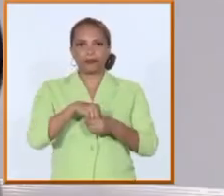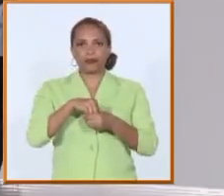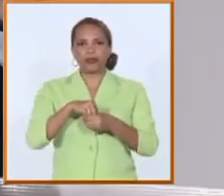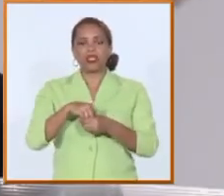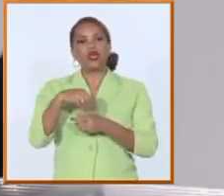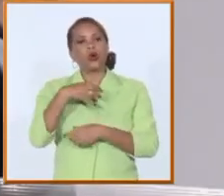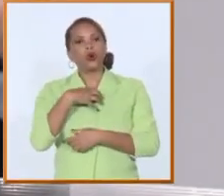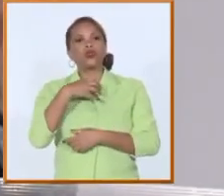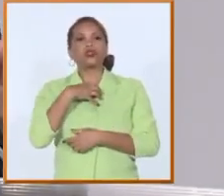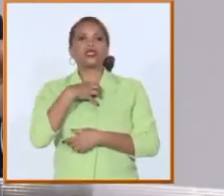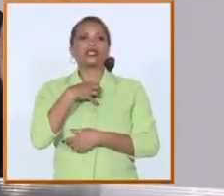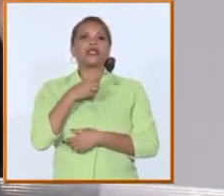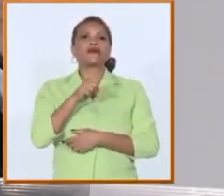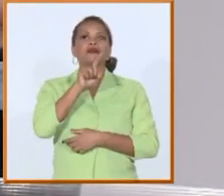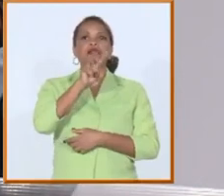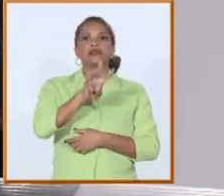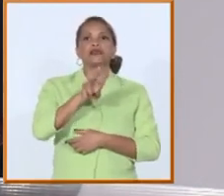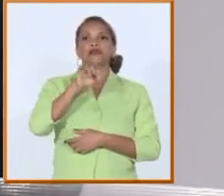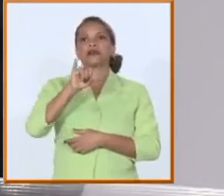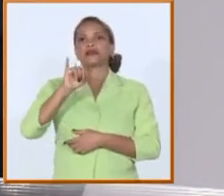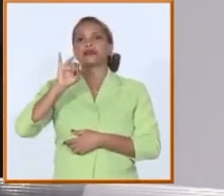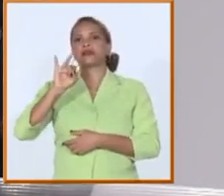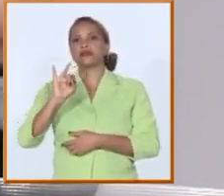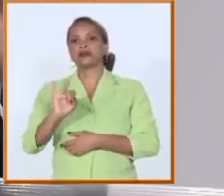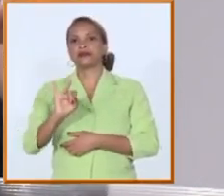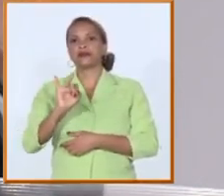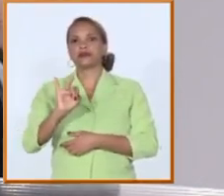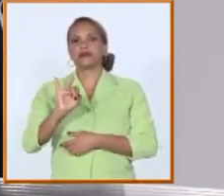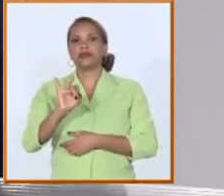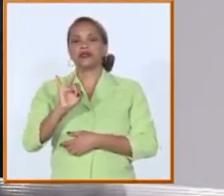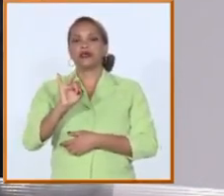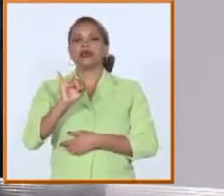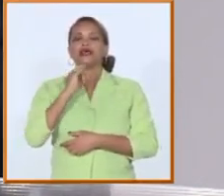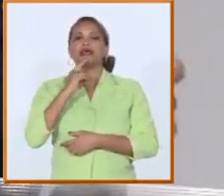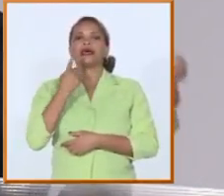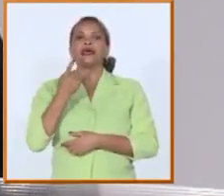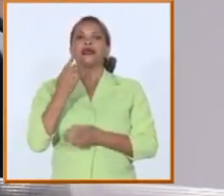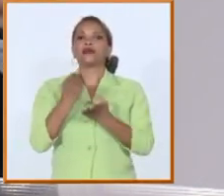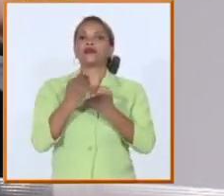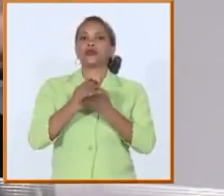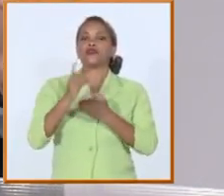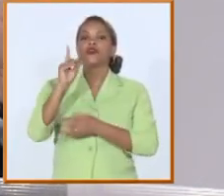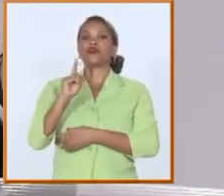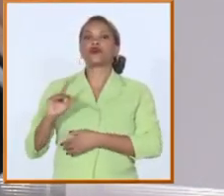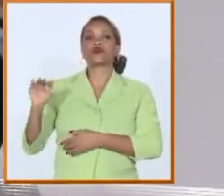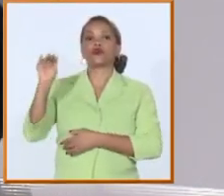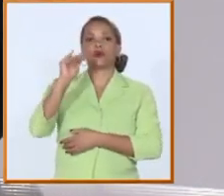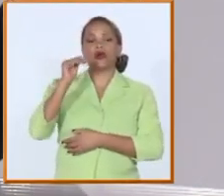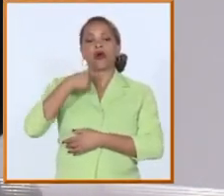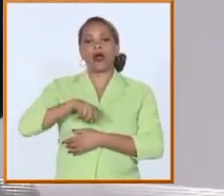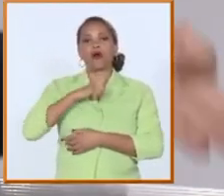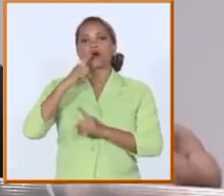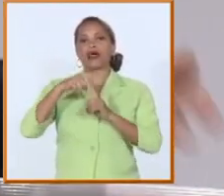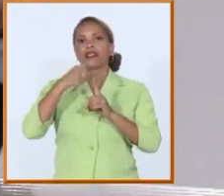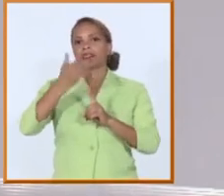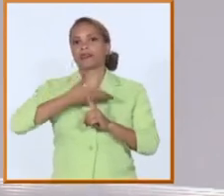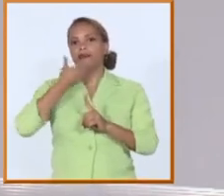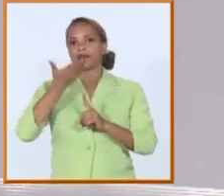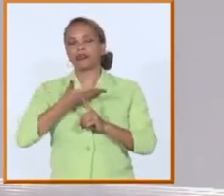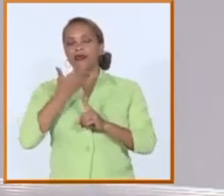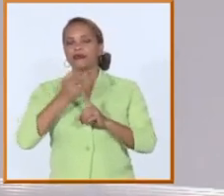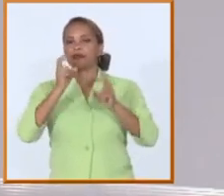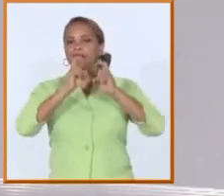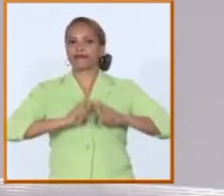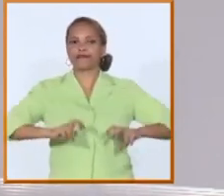ejemplo 367 aspirantes de doctor o estudiantes de doctorado que hacen sus tesis en temas que tributan